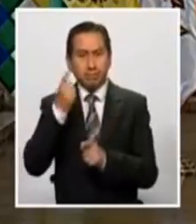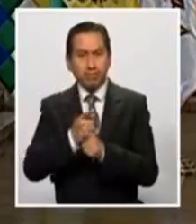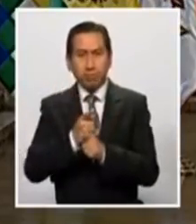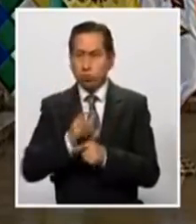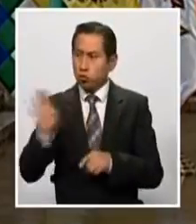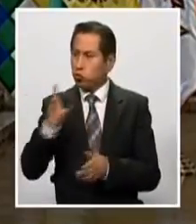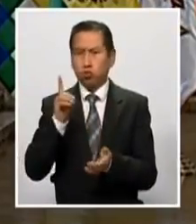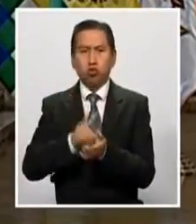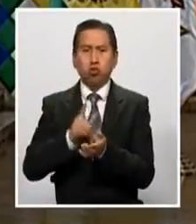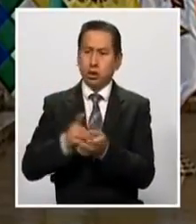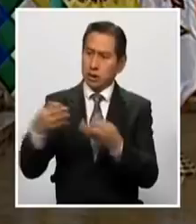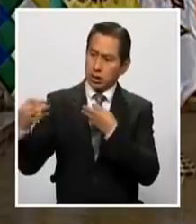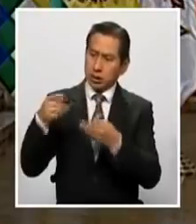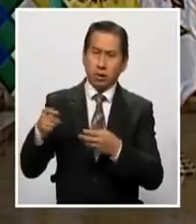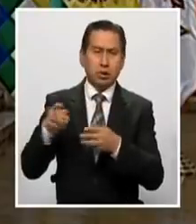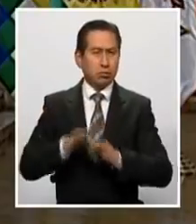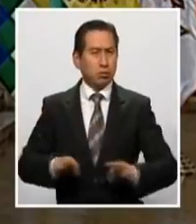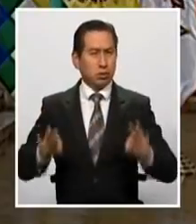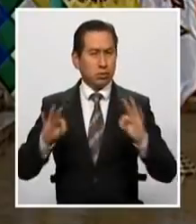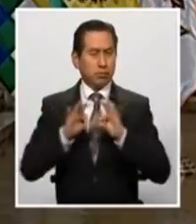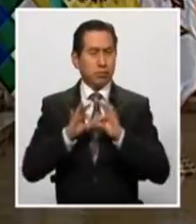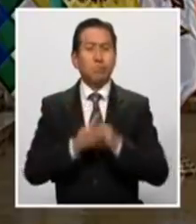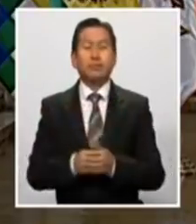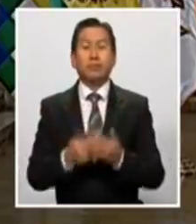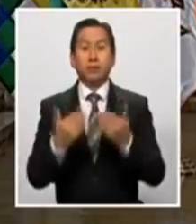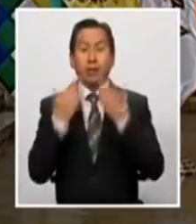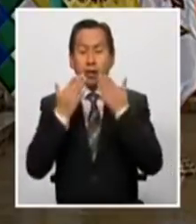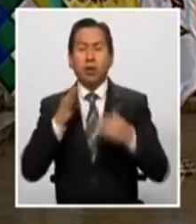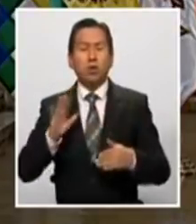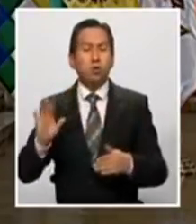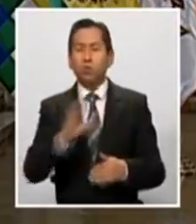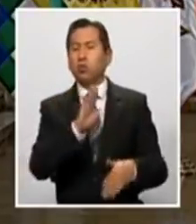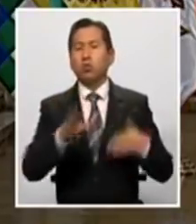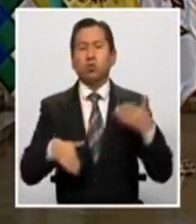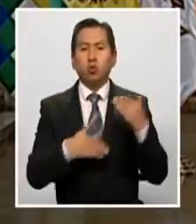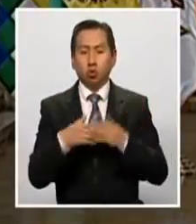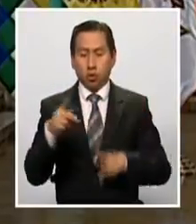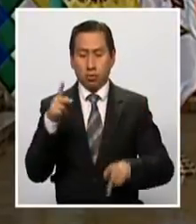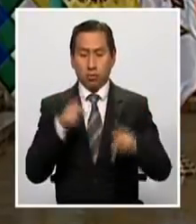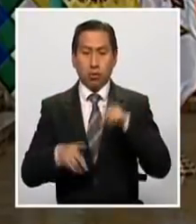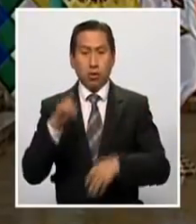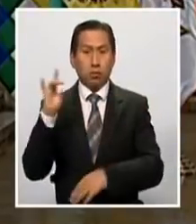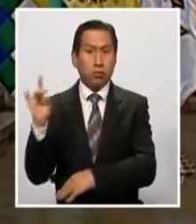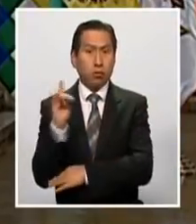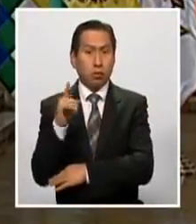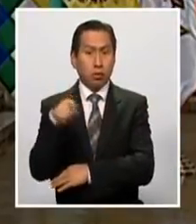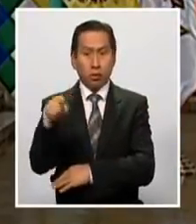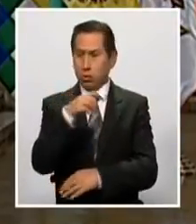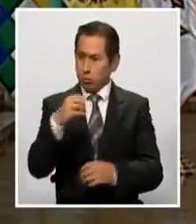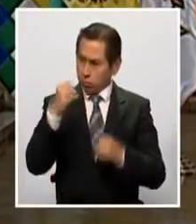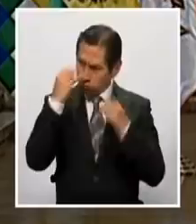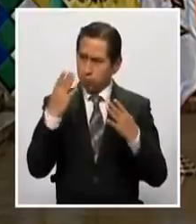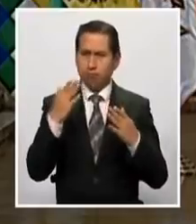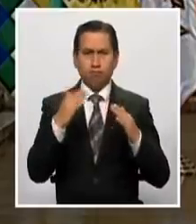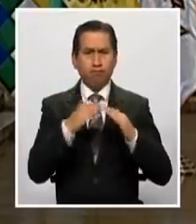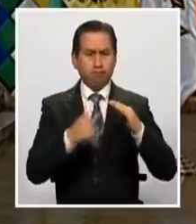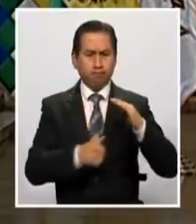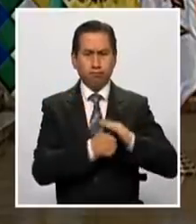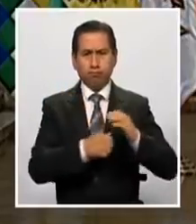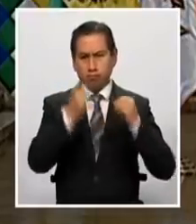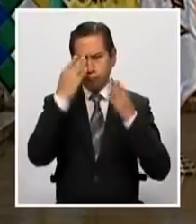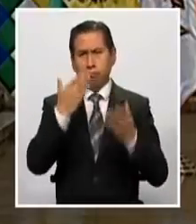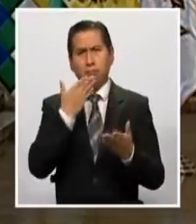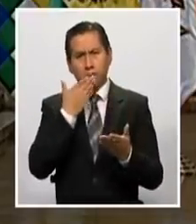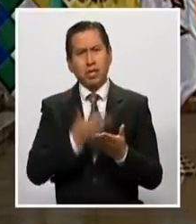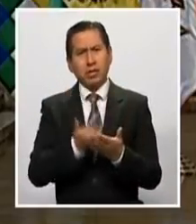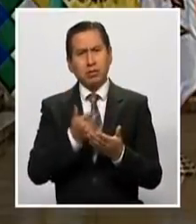médicos. Y quiero agradecer a todos los bolivianos porque estamos cumpliendo bien la cuarentena. Es una